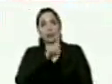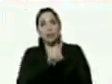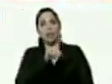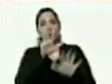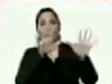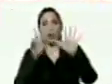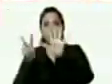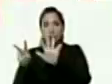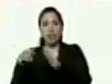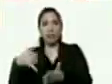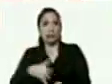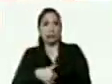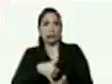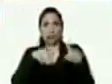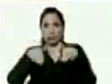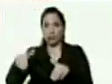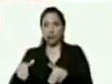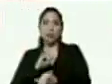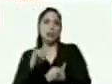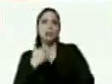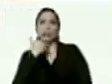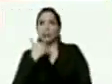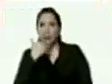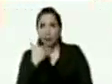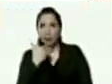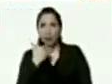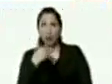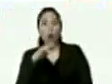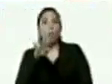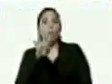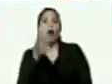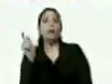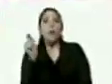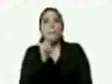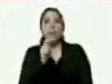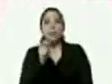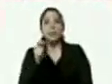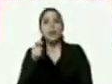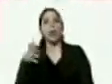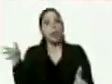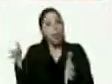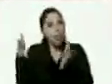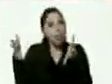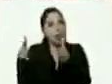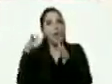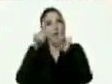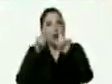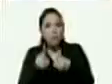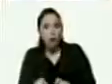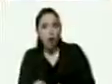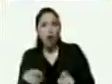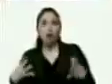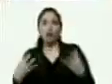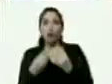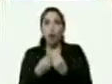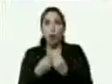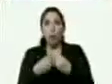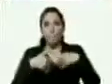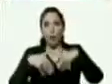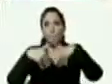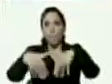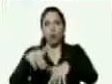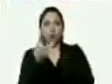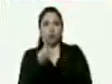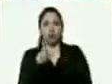votos blandos pero que llevamos aproximadamente 4 meses trabajando en las auditorías con toda nuestra militancia perseguista